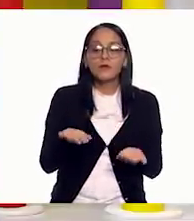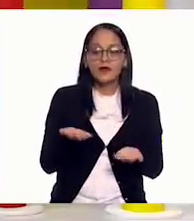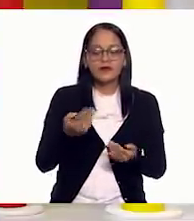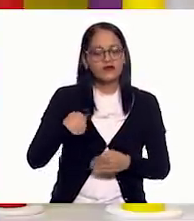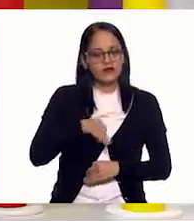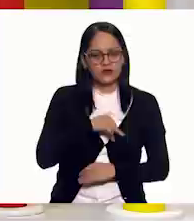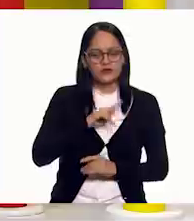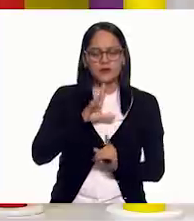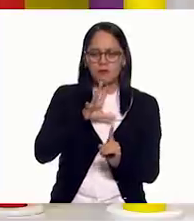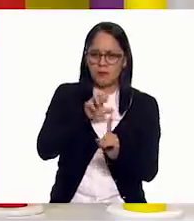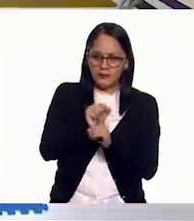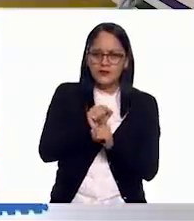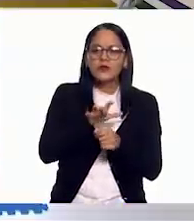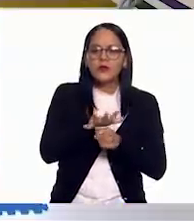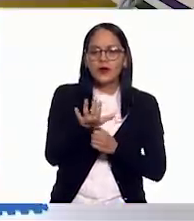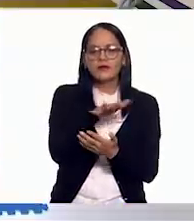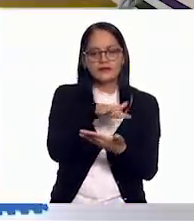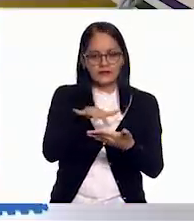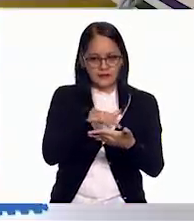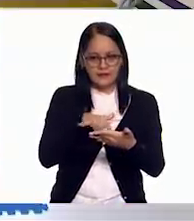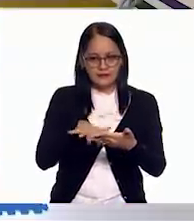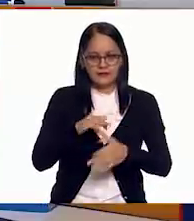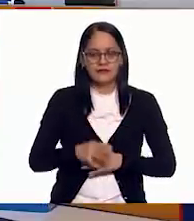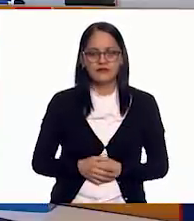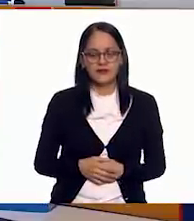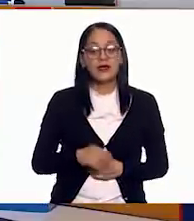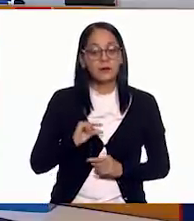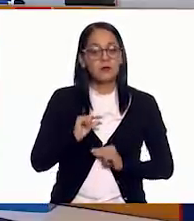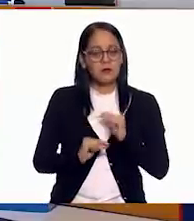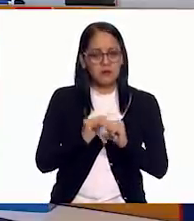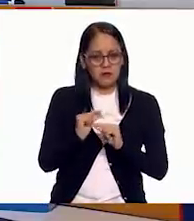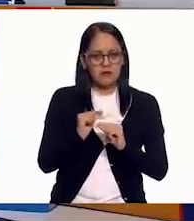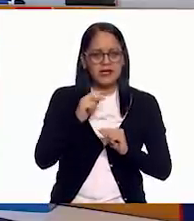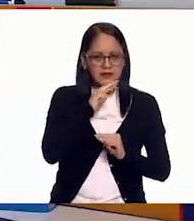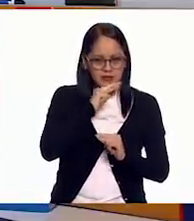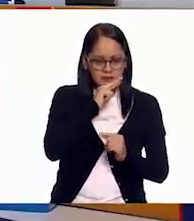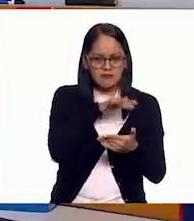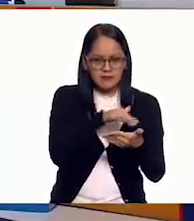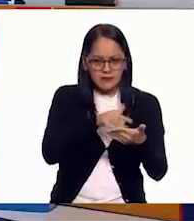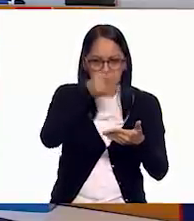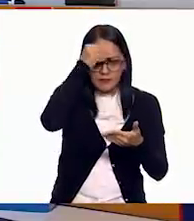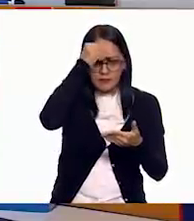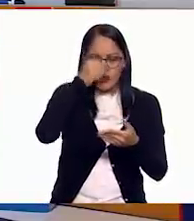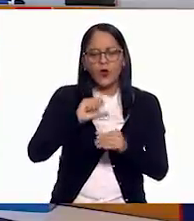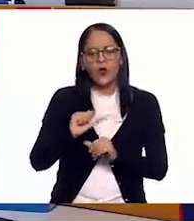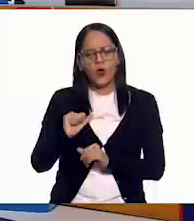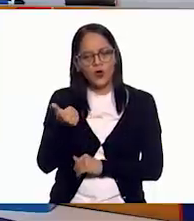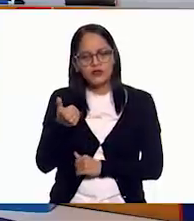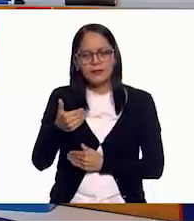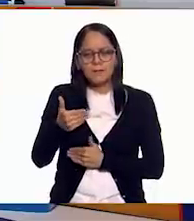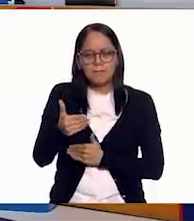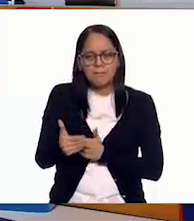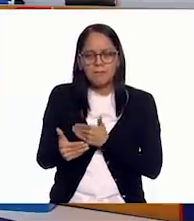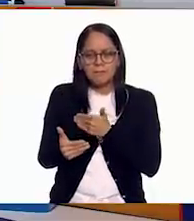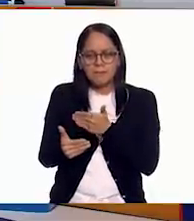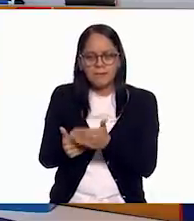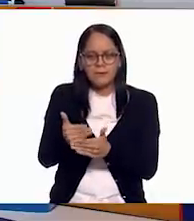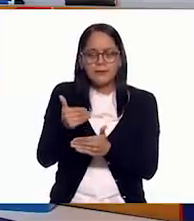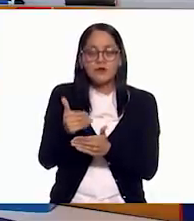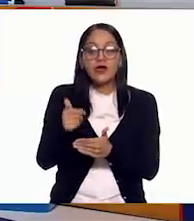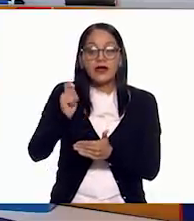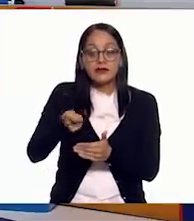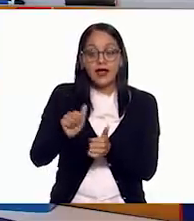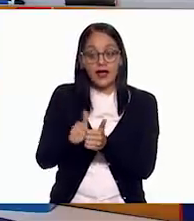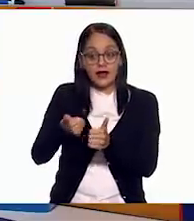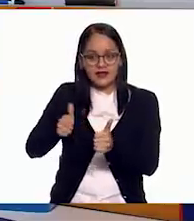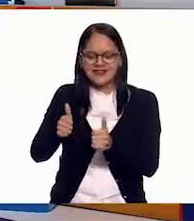lleguemos a ese punto. Así es. Unos vamos un poco más rápido, otros vamos en el camino. Así es. Eso no quiere decir que estemos